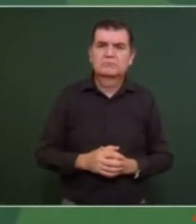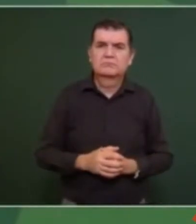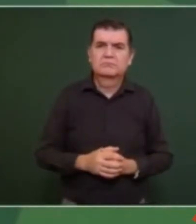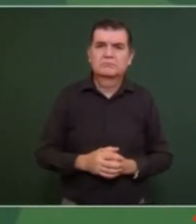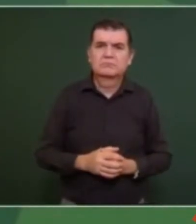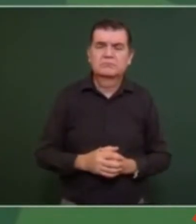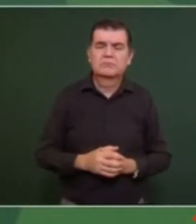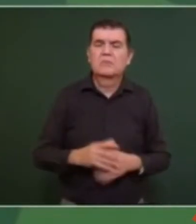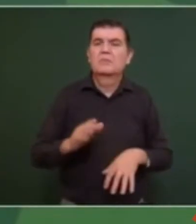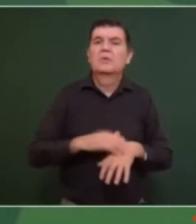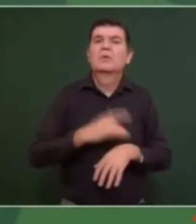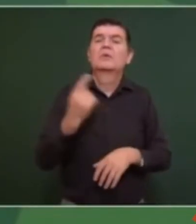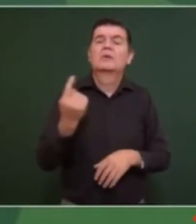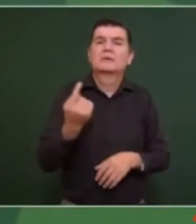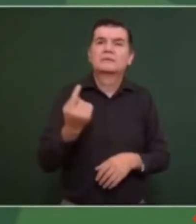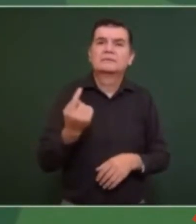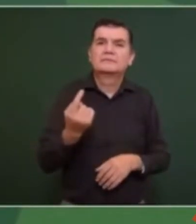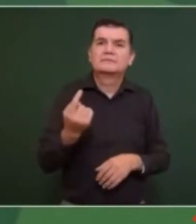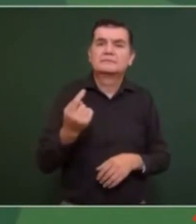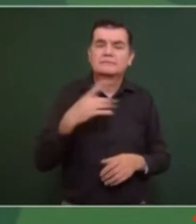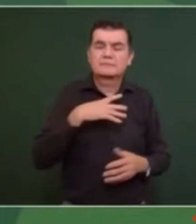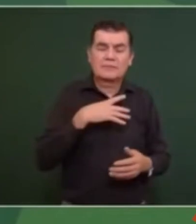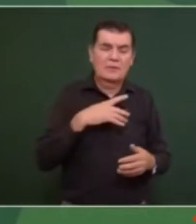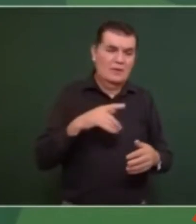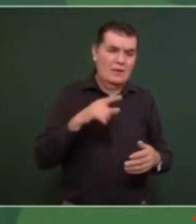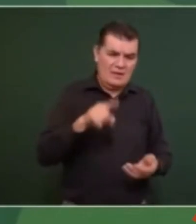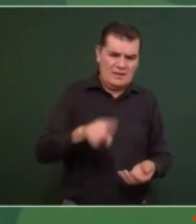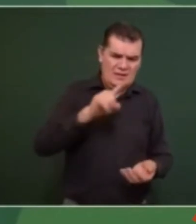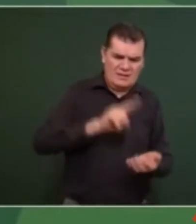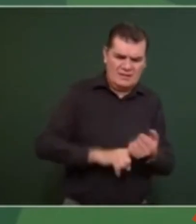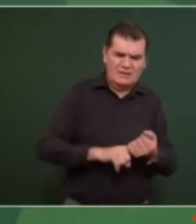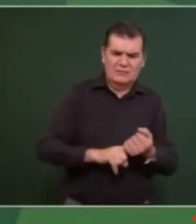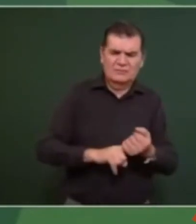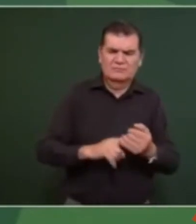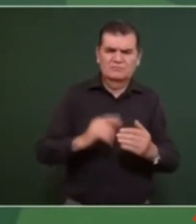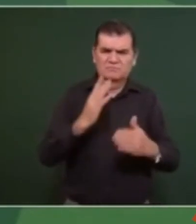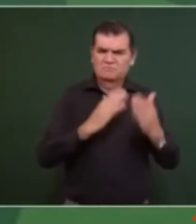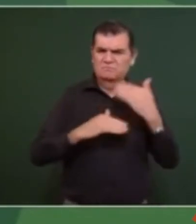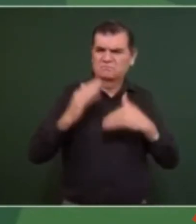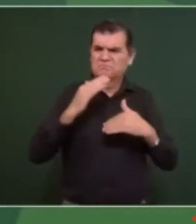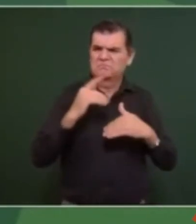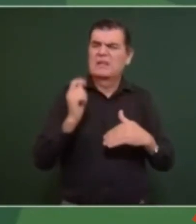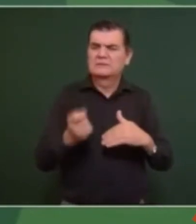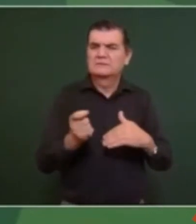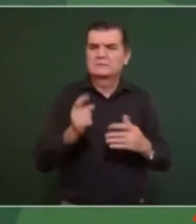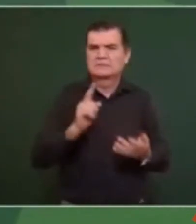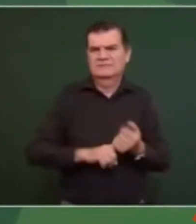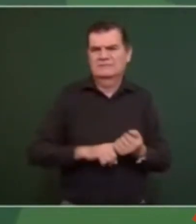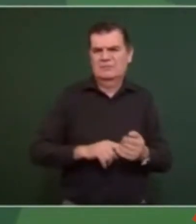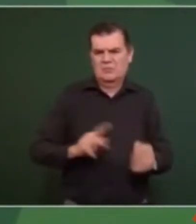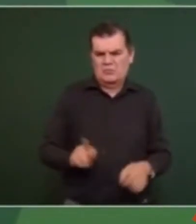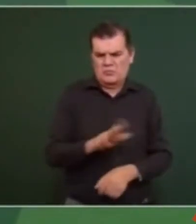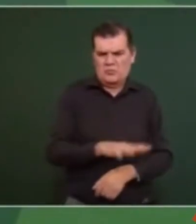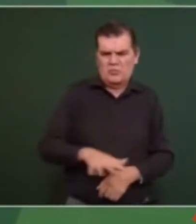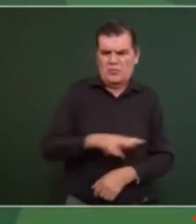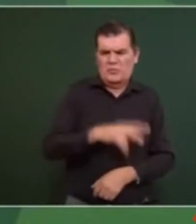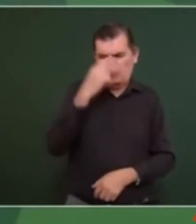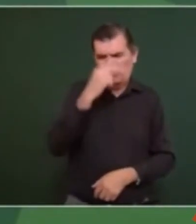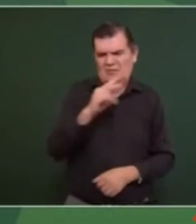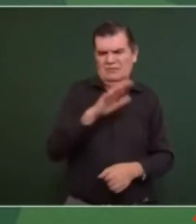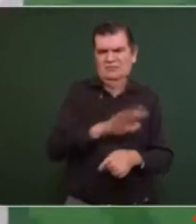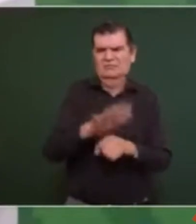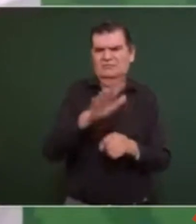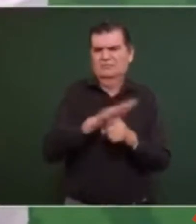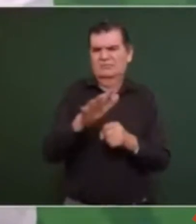Porque la mayor riqueza del pueblo de México es